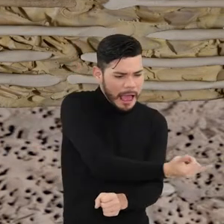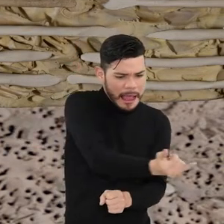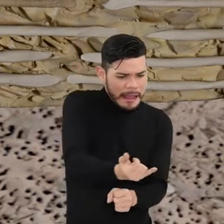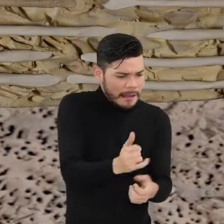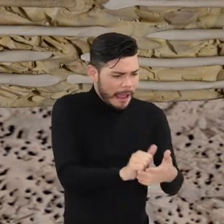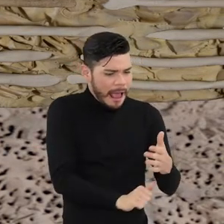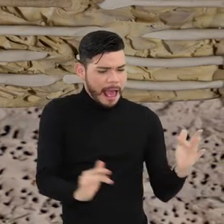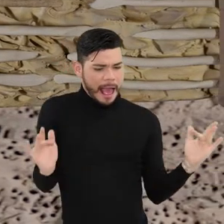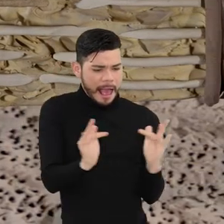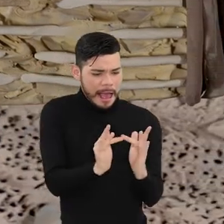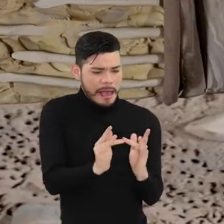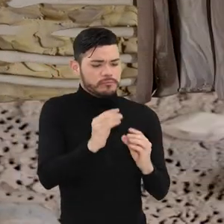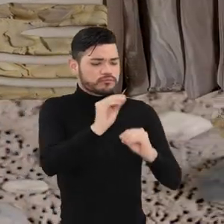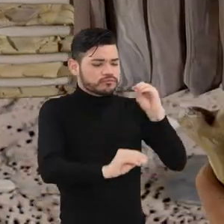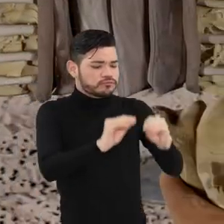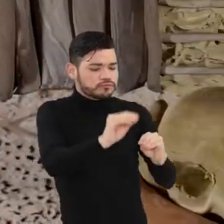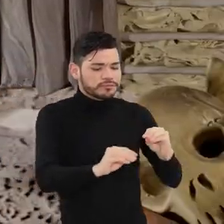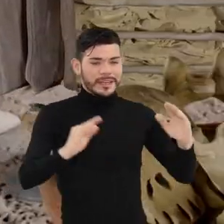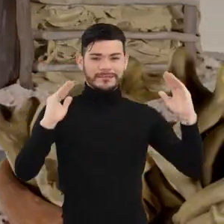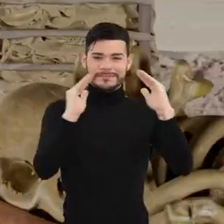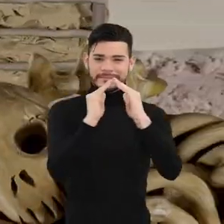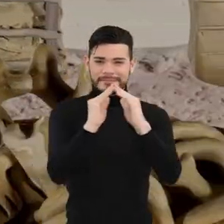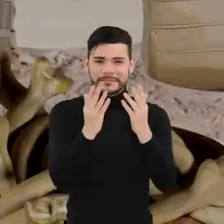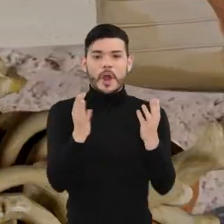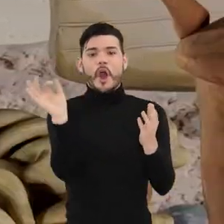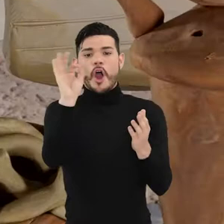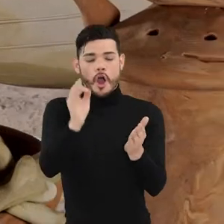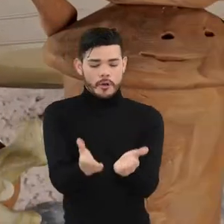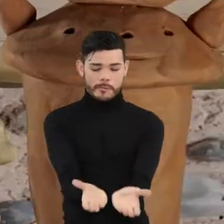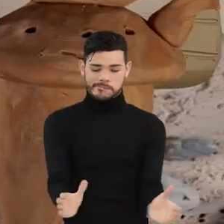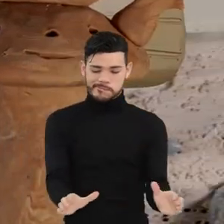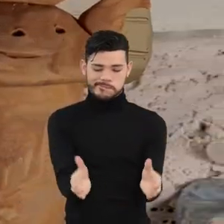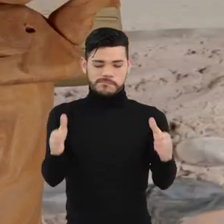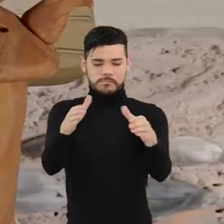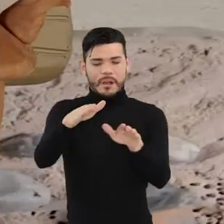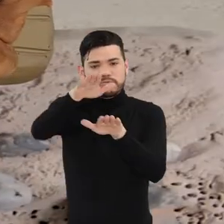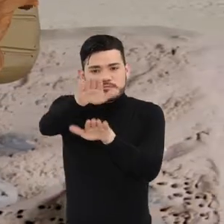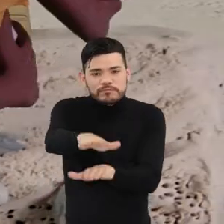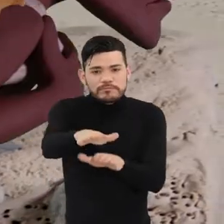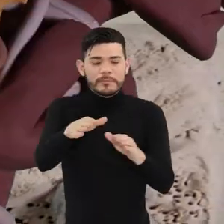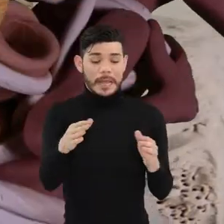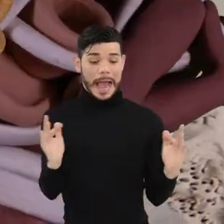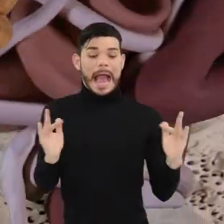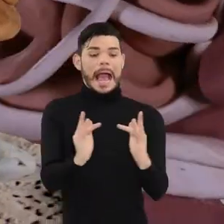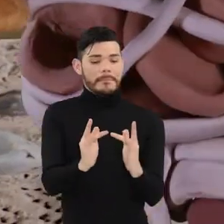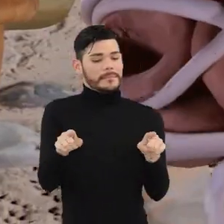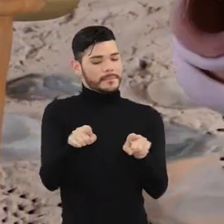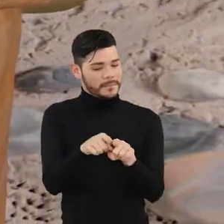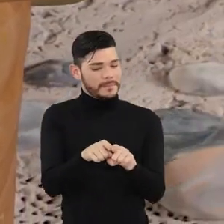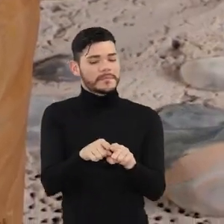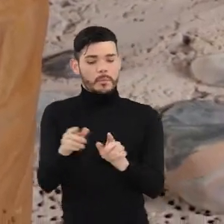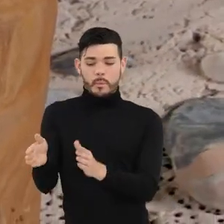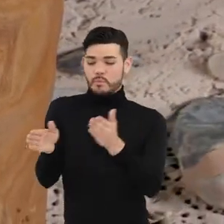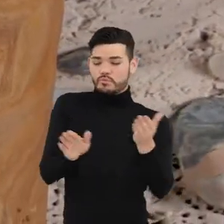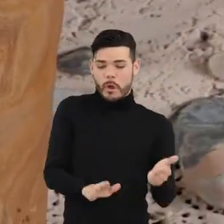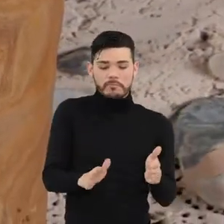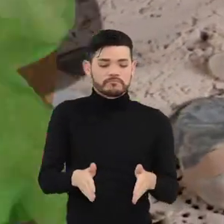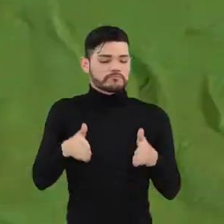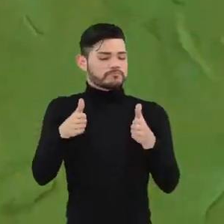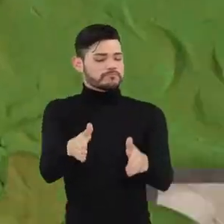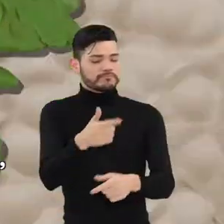construir viviendas, vasijas utilitarias y ceremoniales, e incluso urnas funerarias para enterrar a sus muertos.